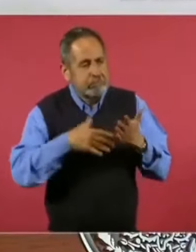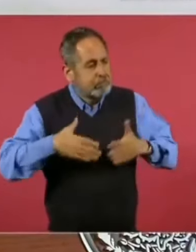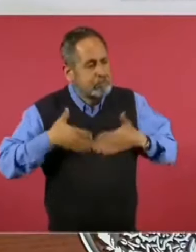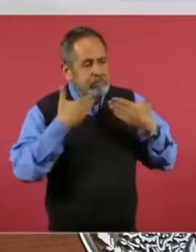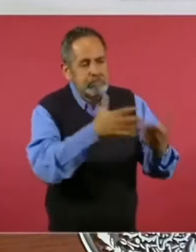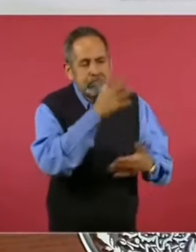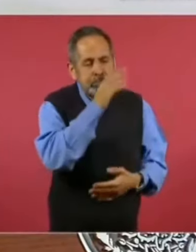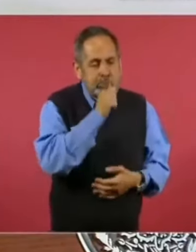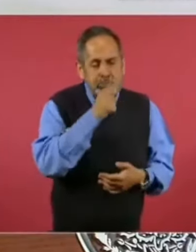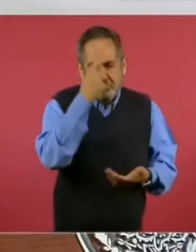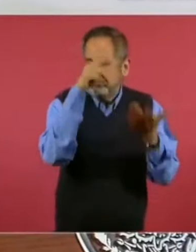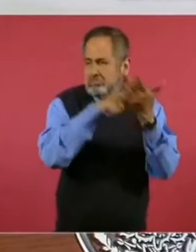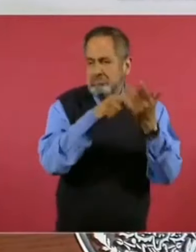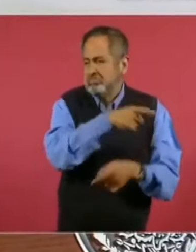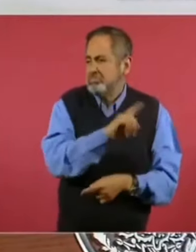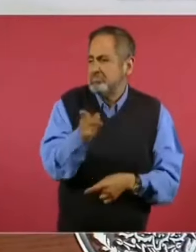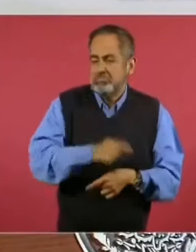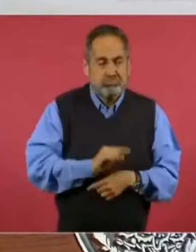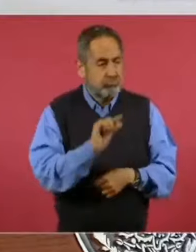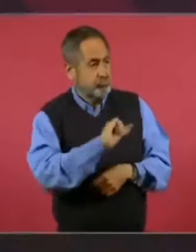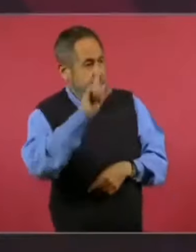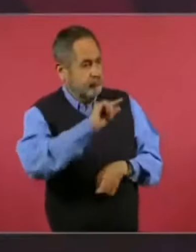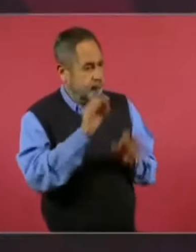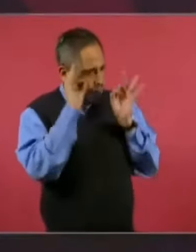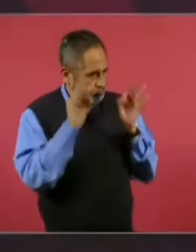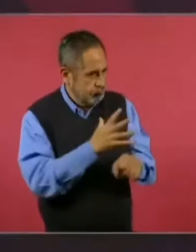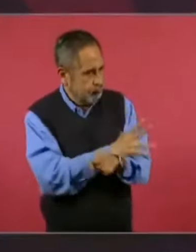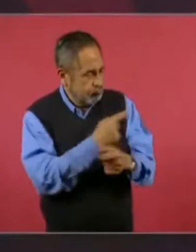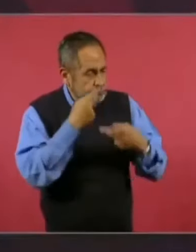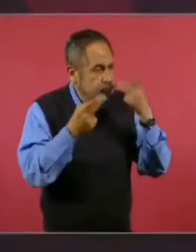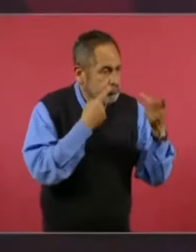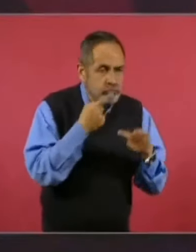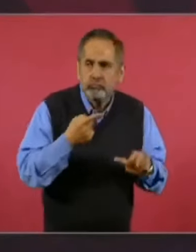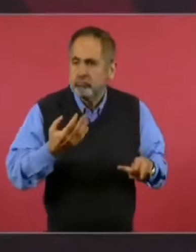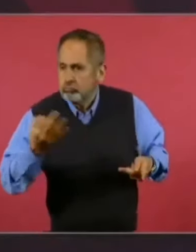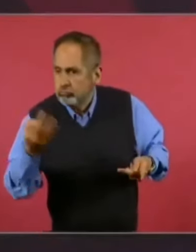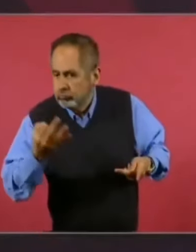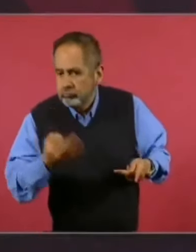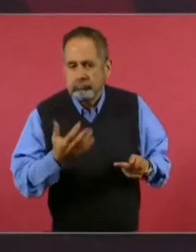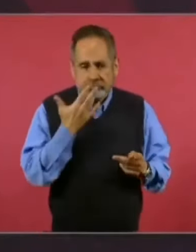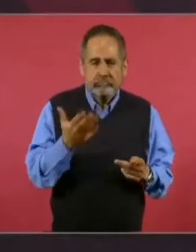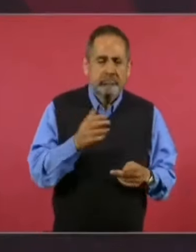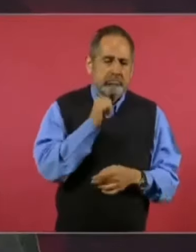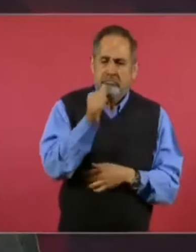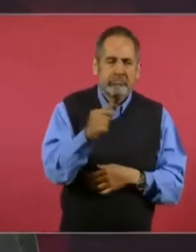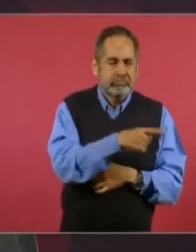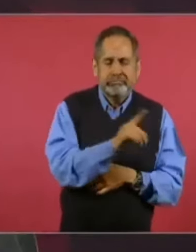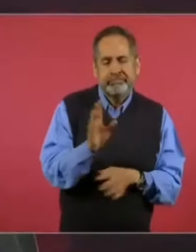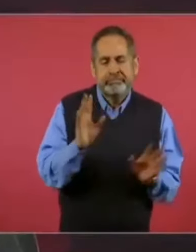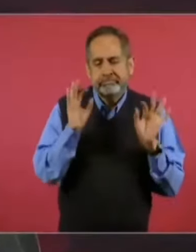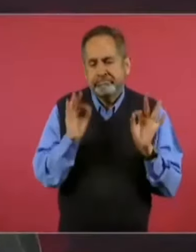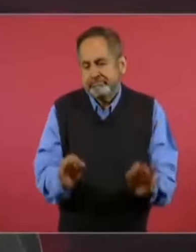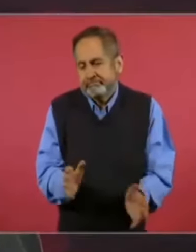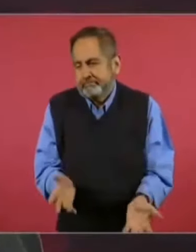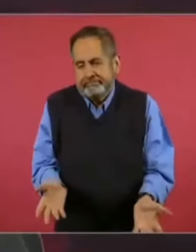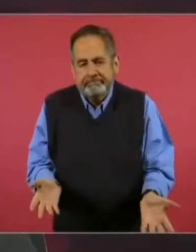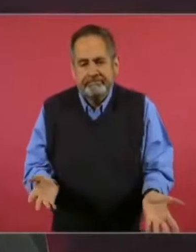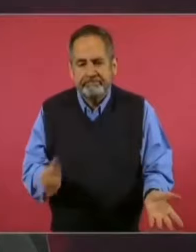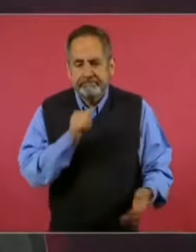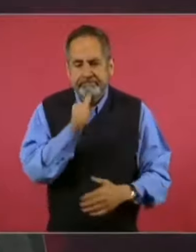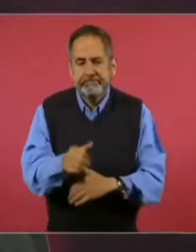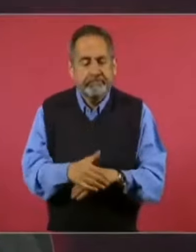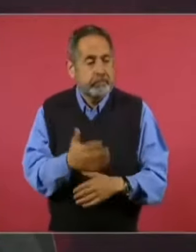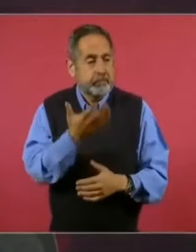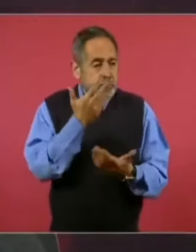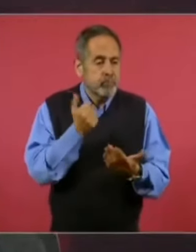profesionalismo, no